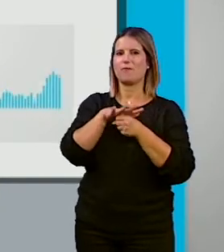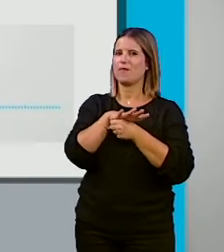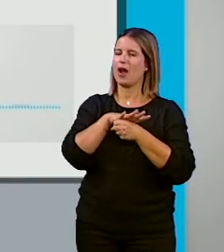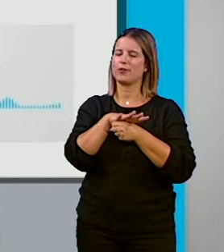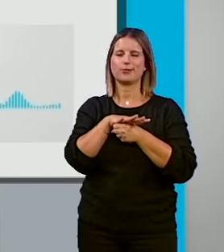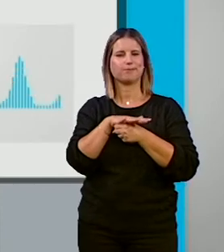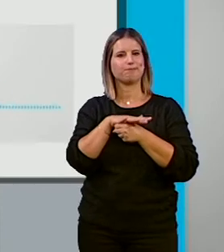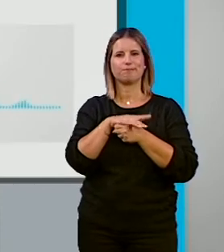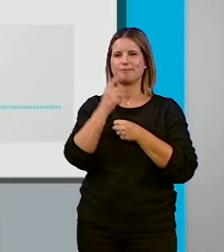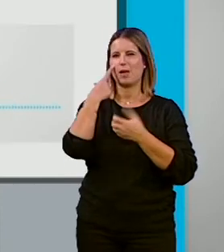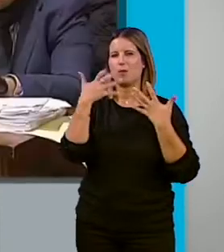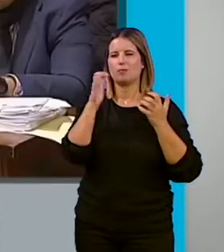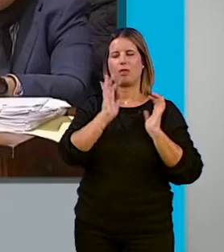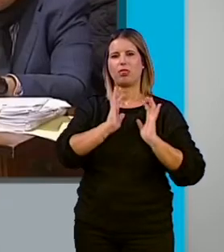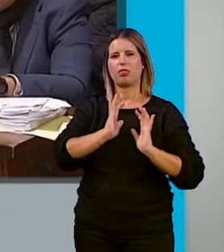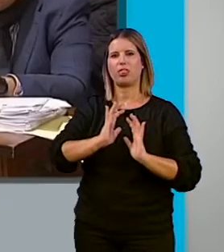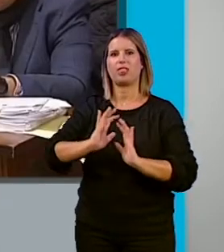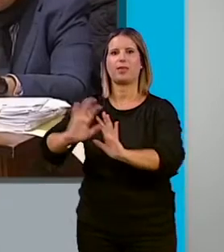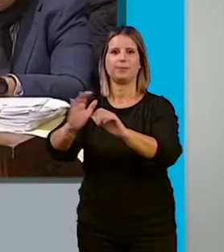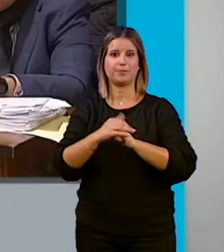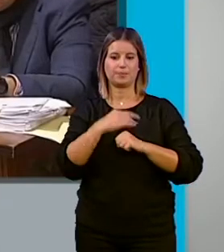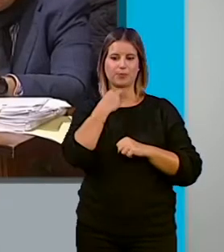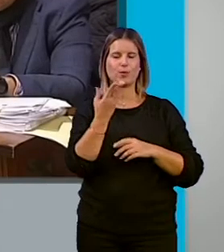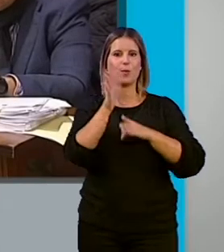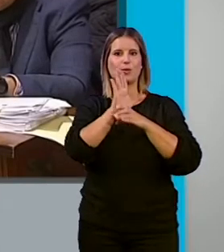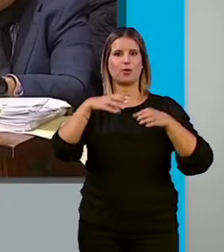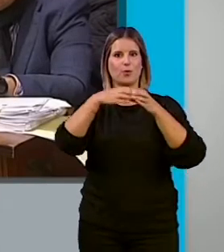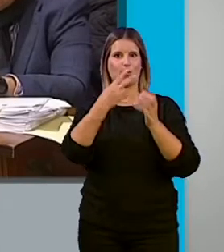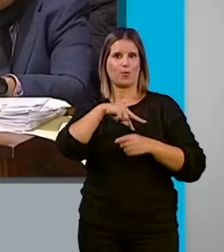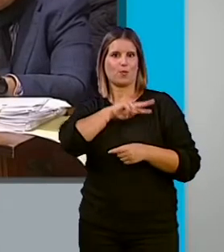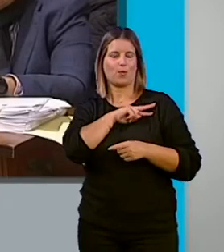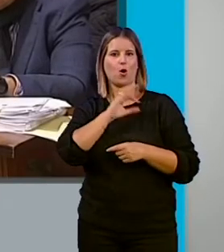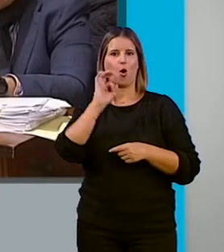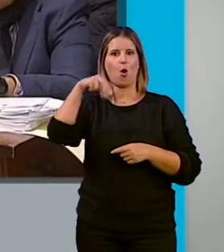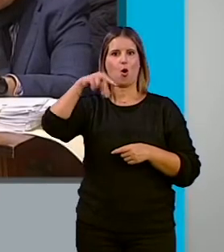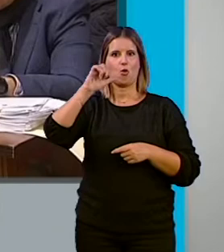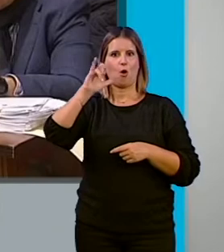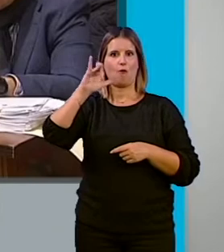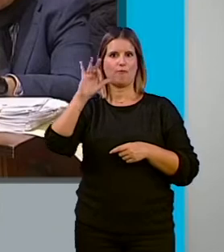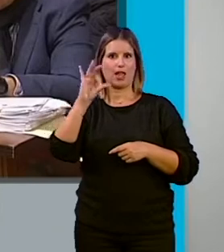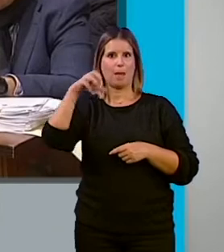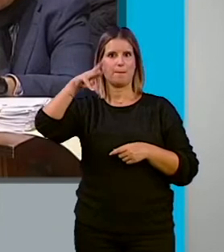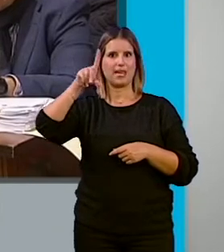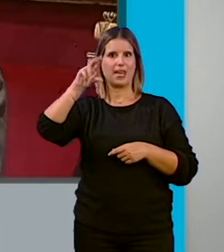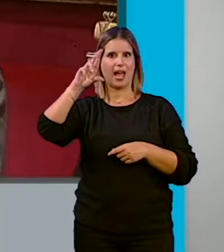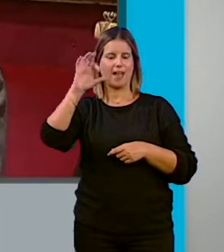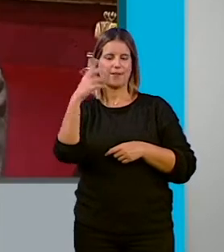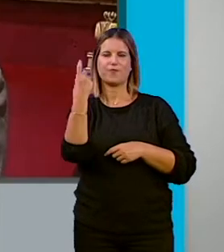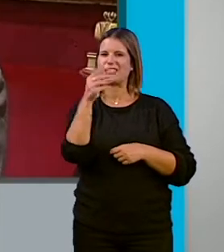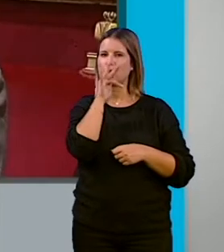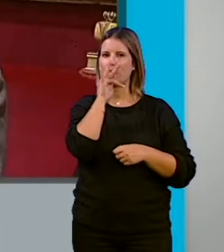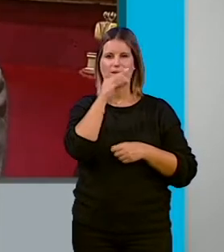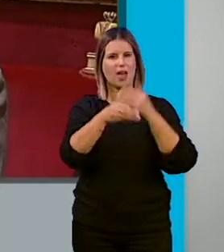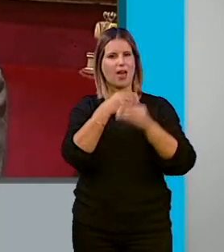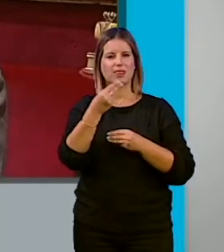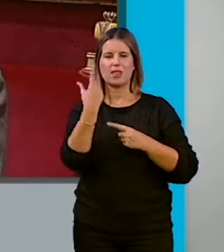de abandono y dejadez. El portavoz de Vox en el Ayuntamiento de Granada, Onofre Mitalles, ha recordado que quedan asuntos importantes por solucionar en